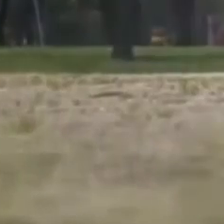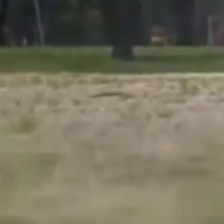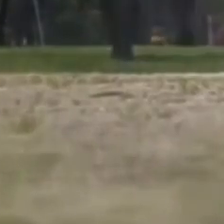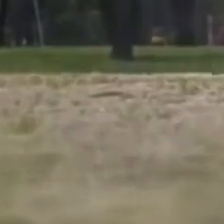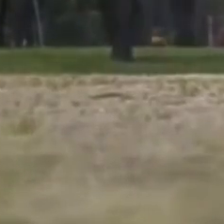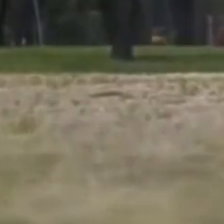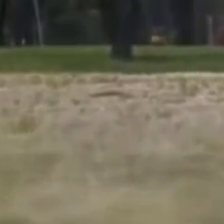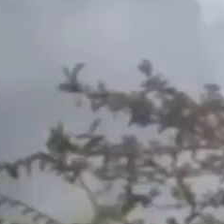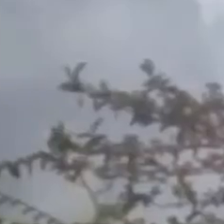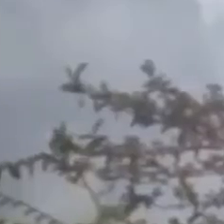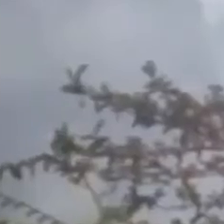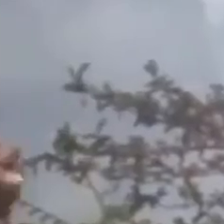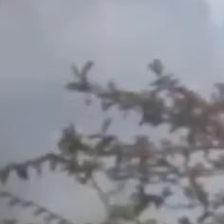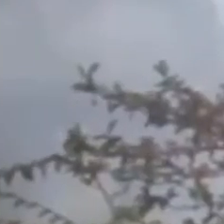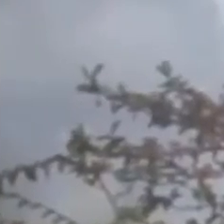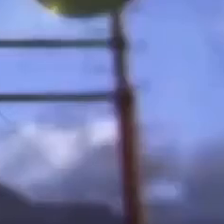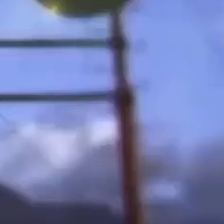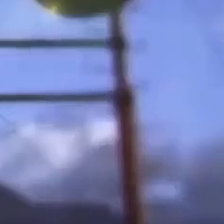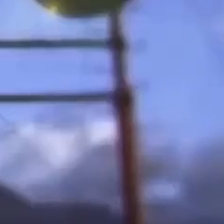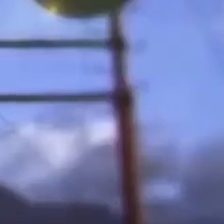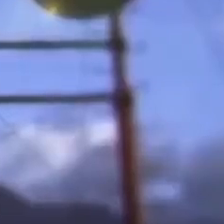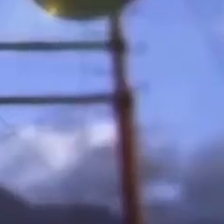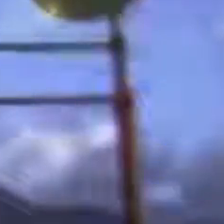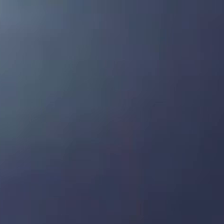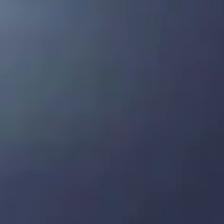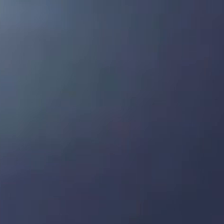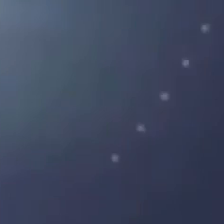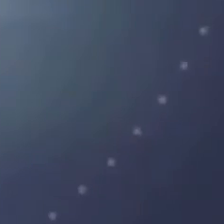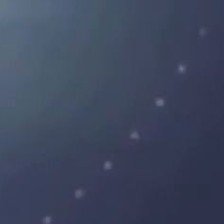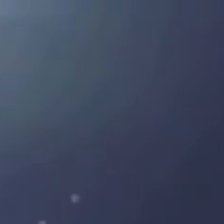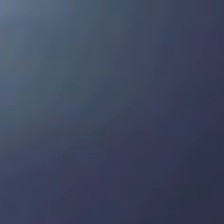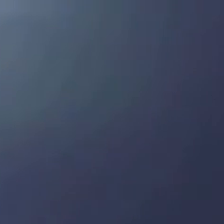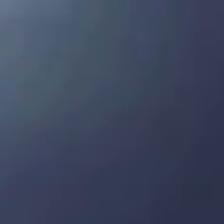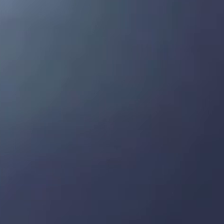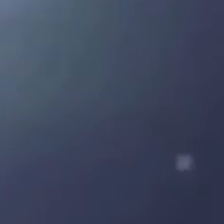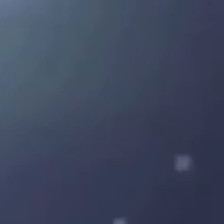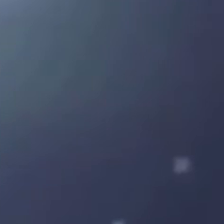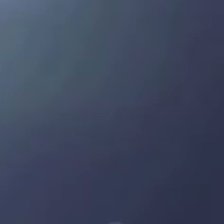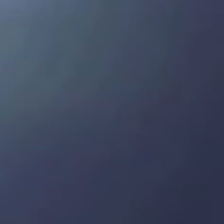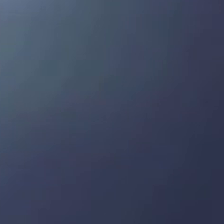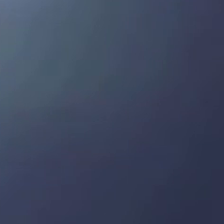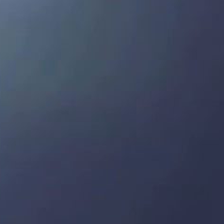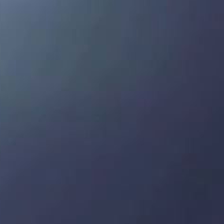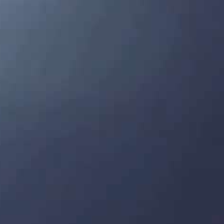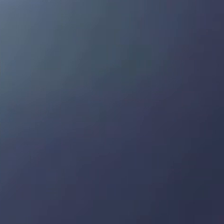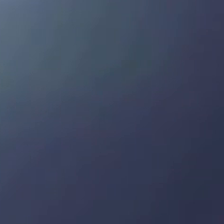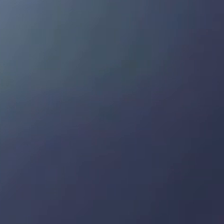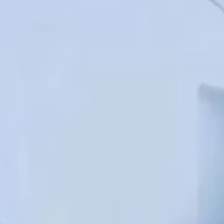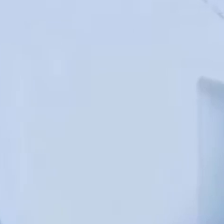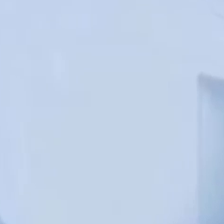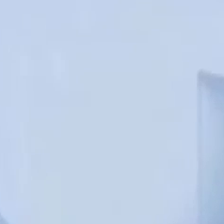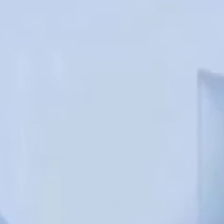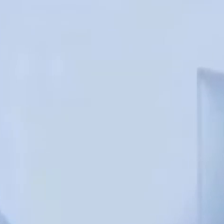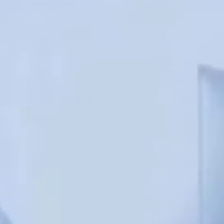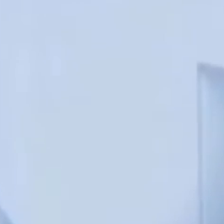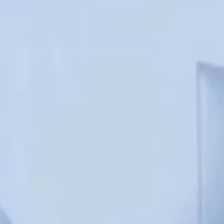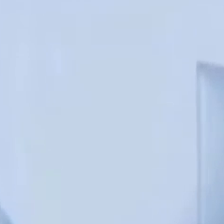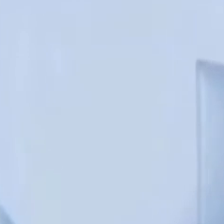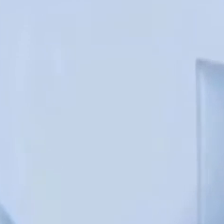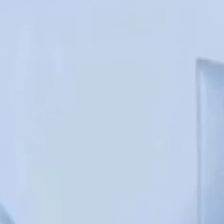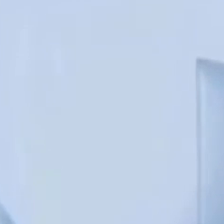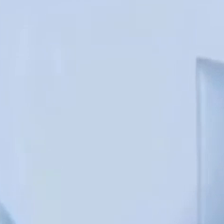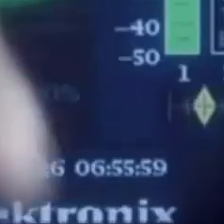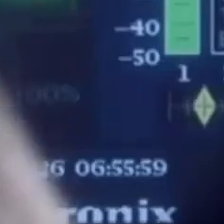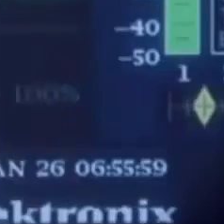radioeléctrico. Este año se adelanta la undécima edición en forma virtual organizada por la Agencia Nacional del Espectro donde se